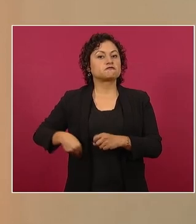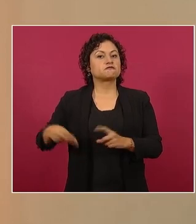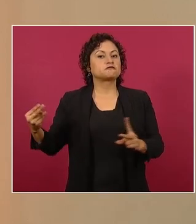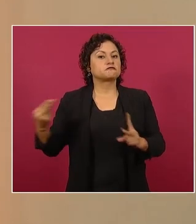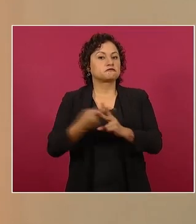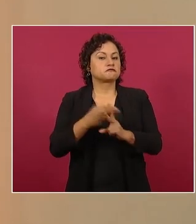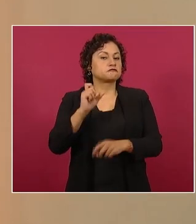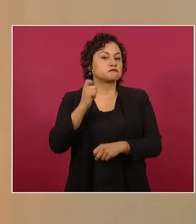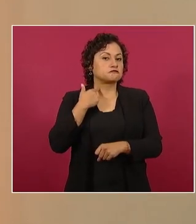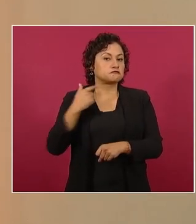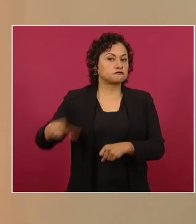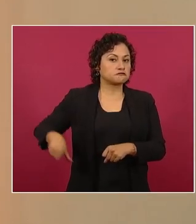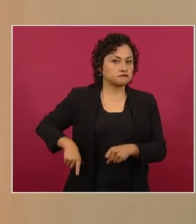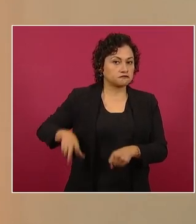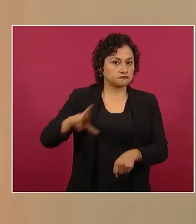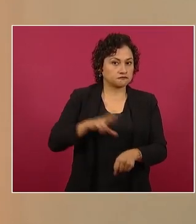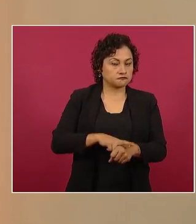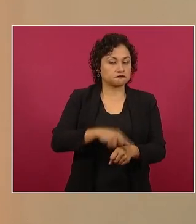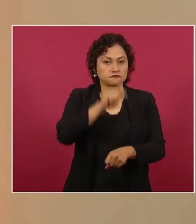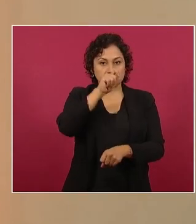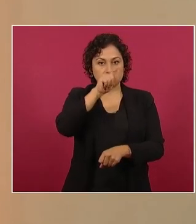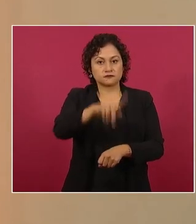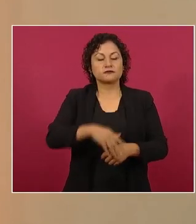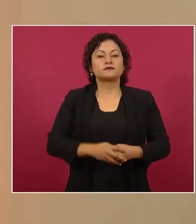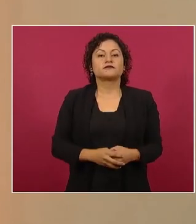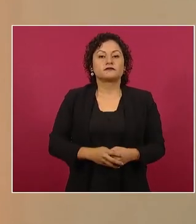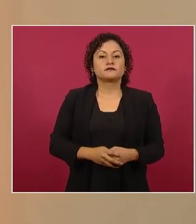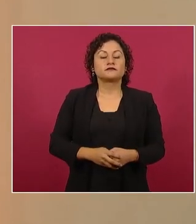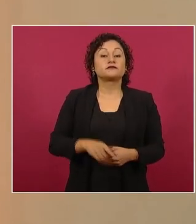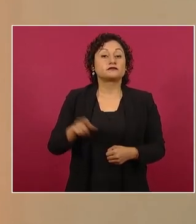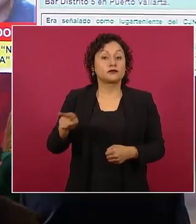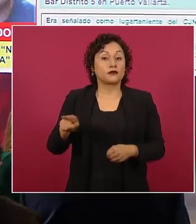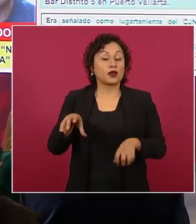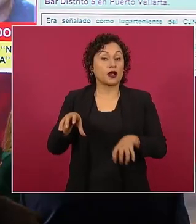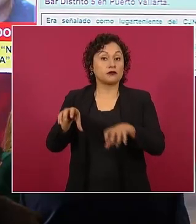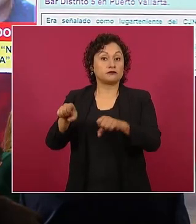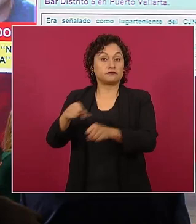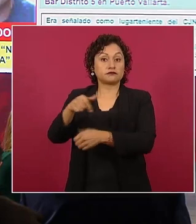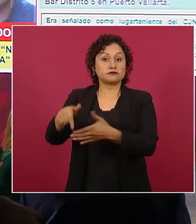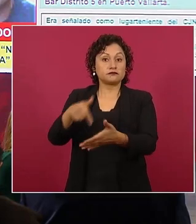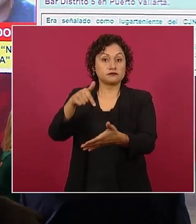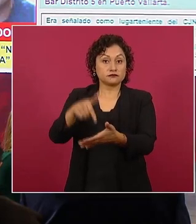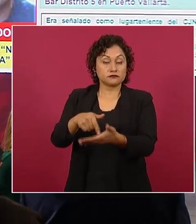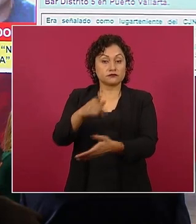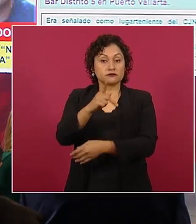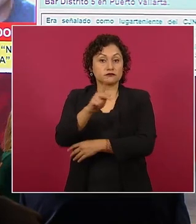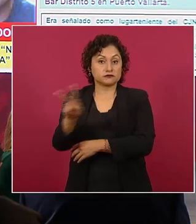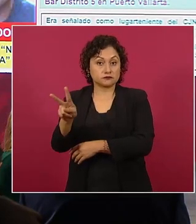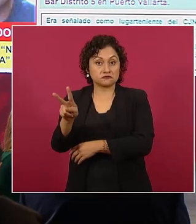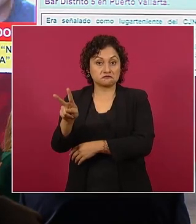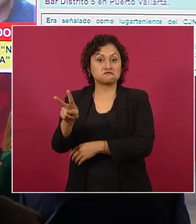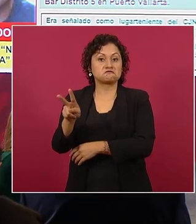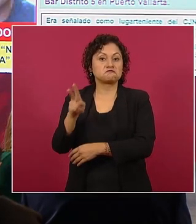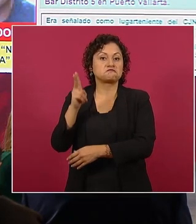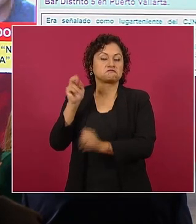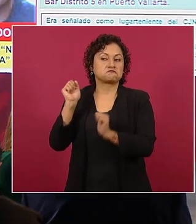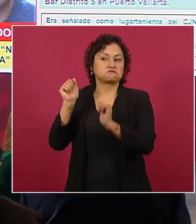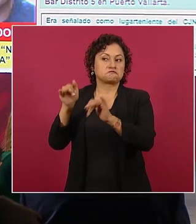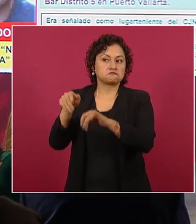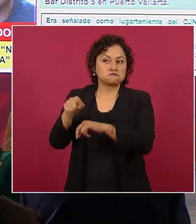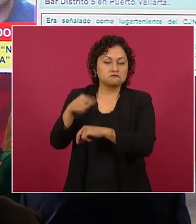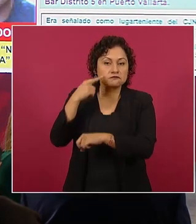un operativo de la Sedena y la Guardia Nacional en Puerto Vallarta, estos sujetos